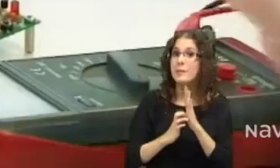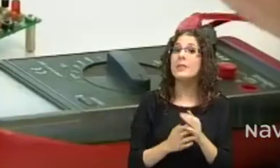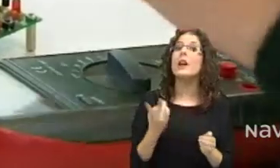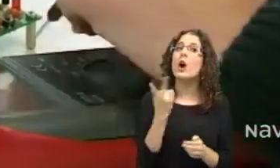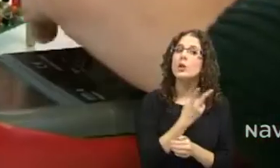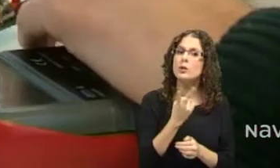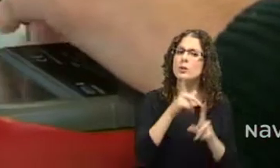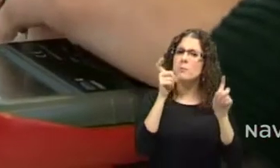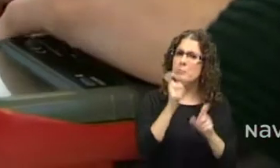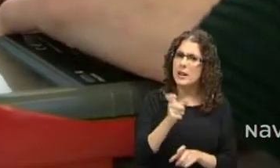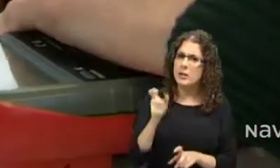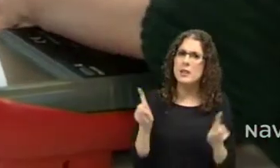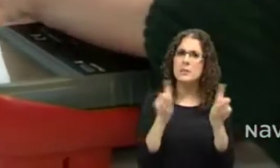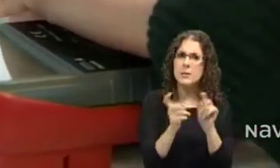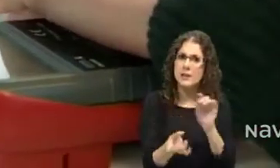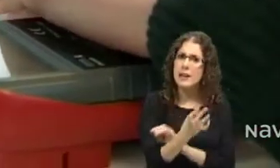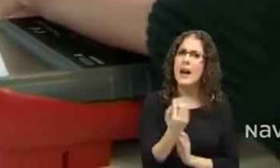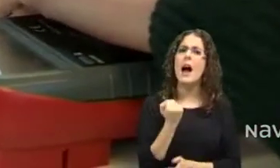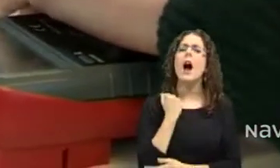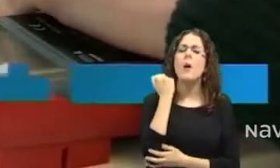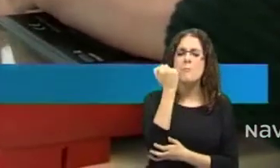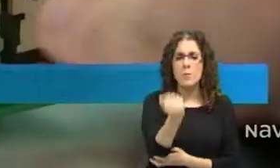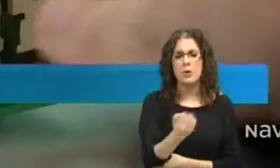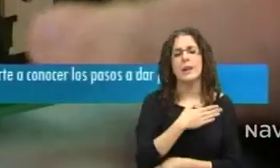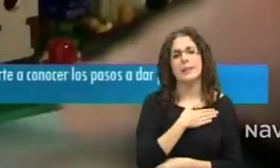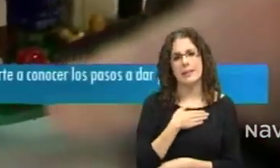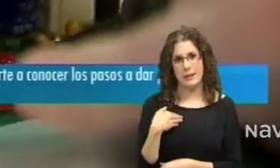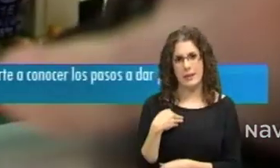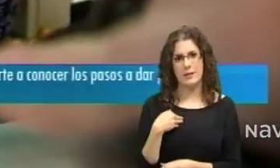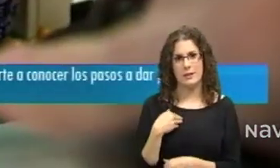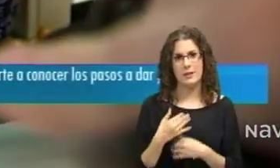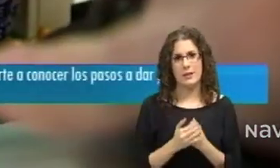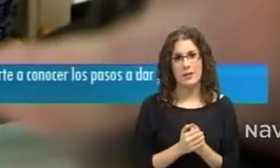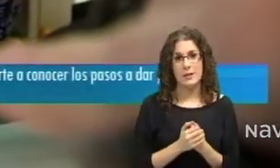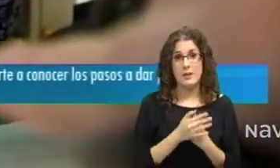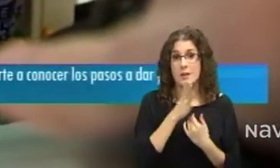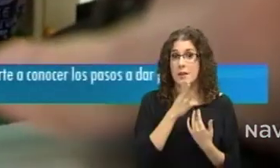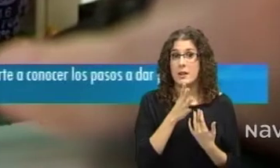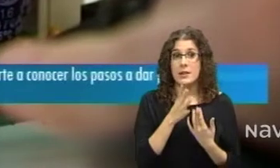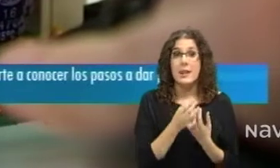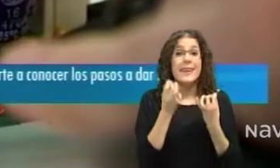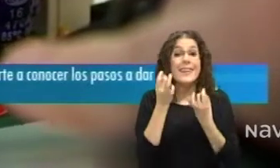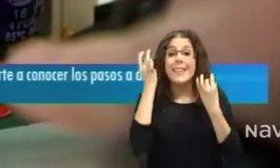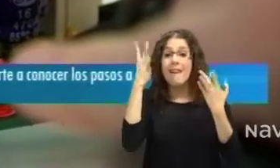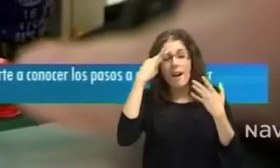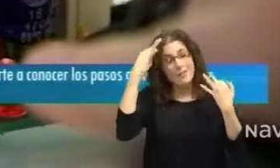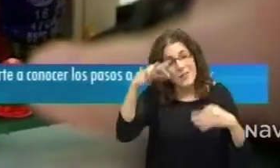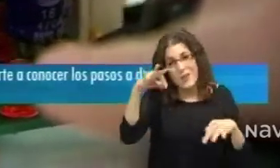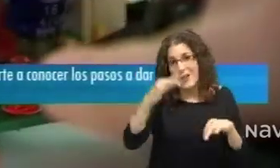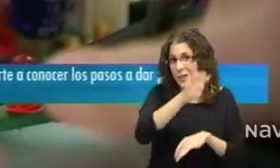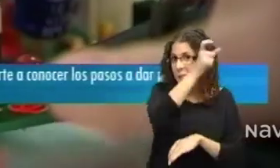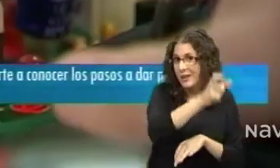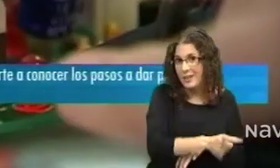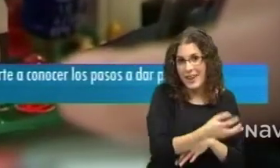emprendedores y a la creación de empresa. La idea tiene que ser de ellos evidentemente y el